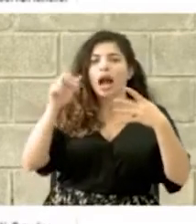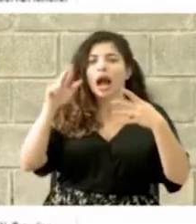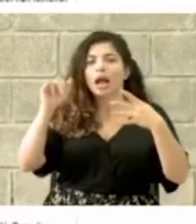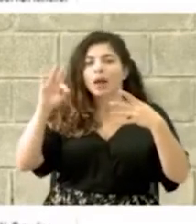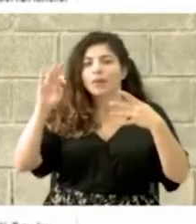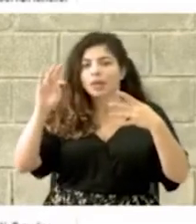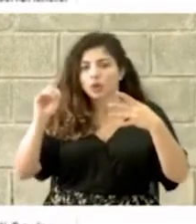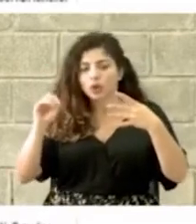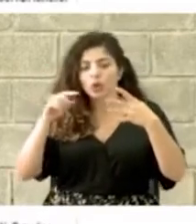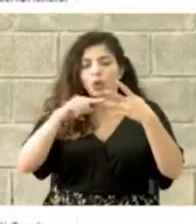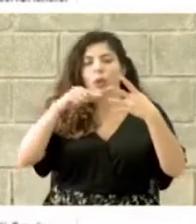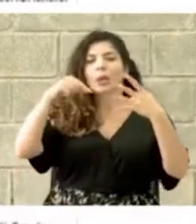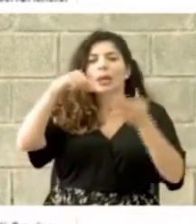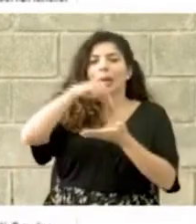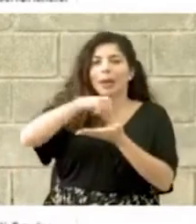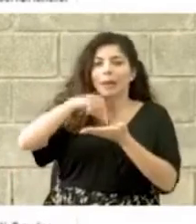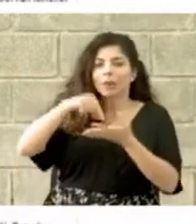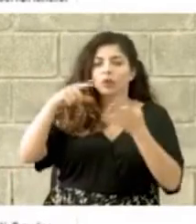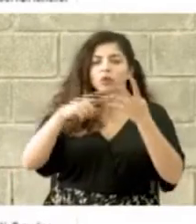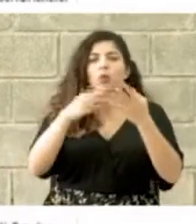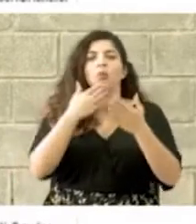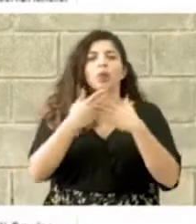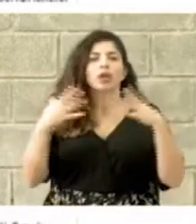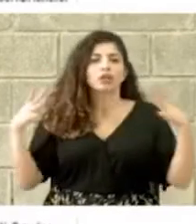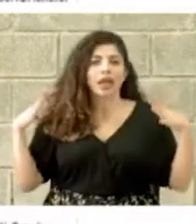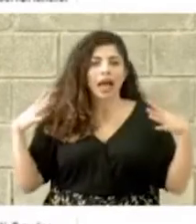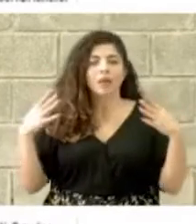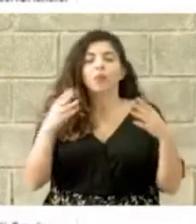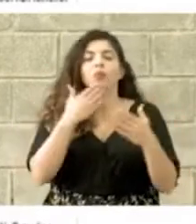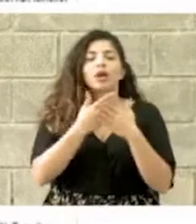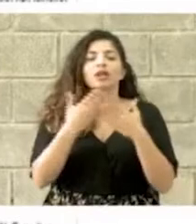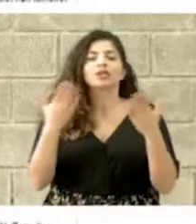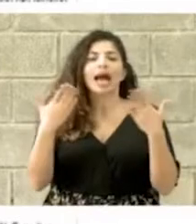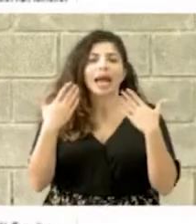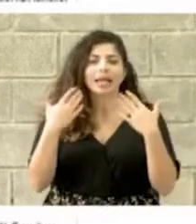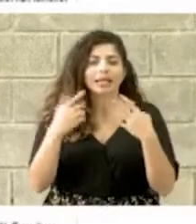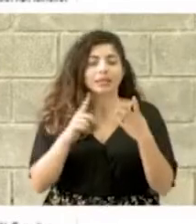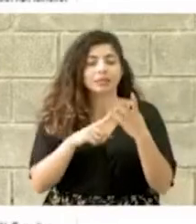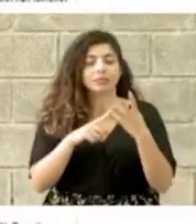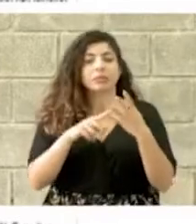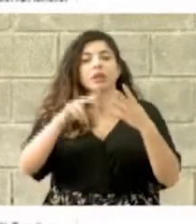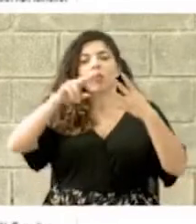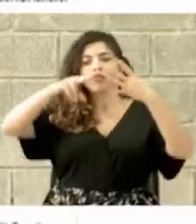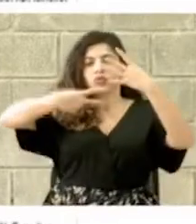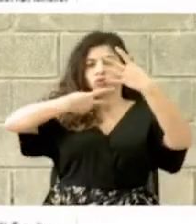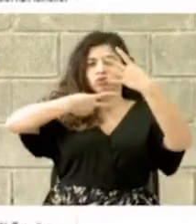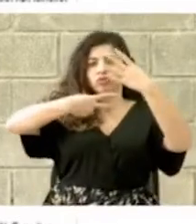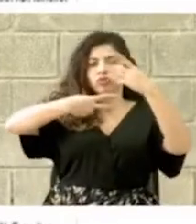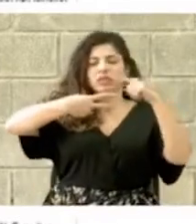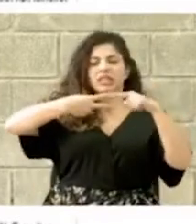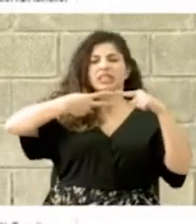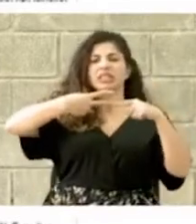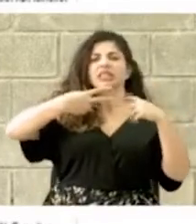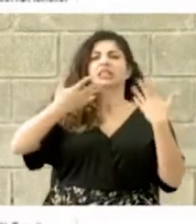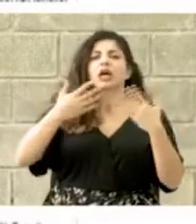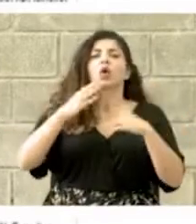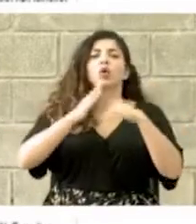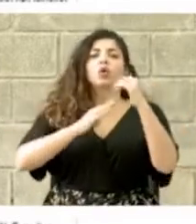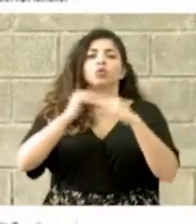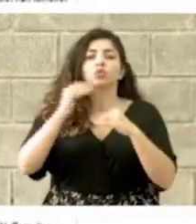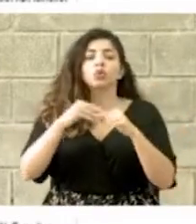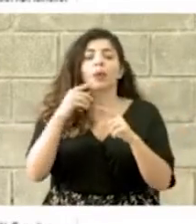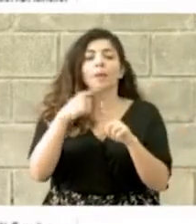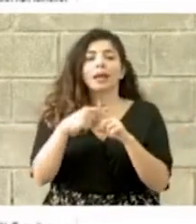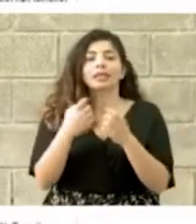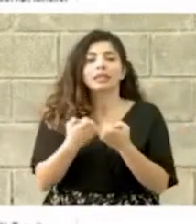y Buenos Aires. Y también hay que incluir las últimas dos líneas que son la construcción y